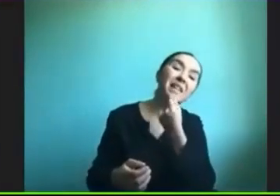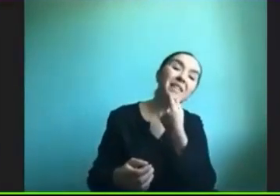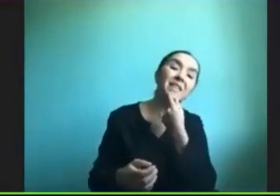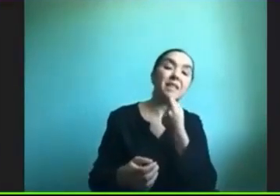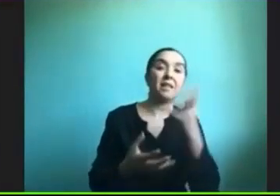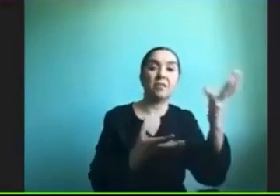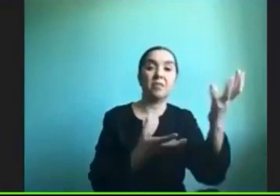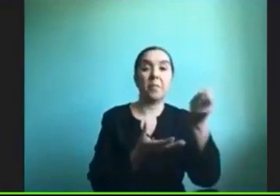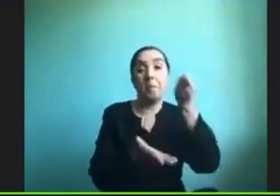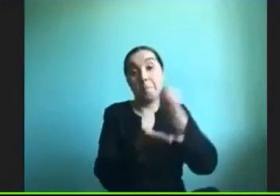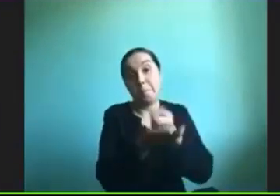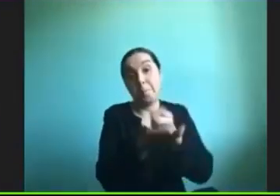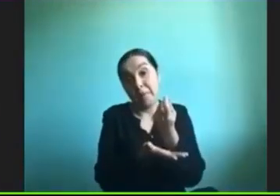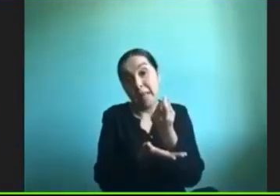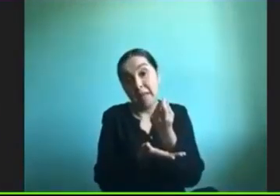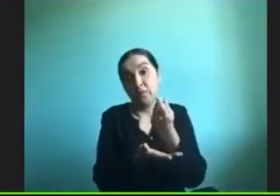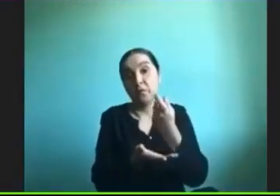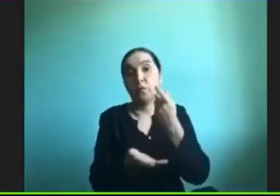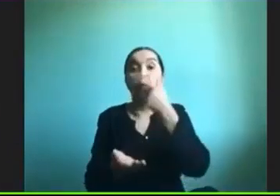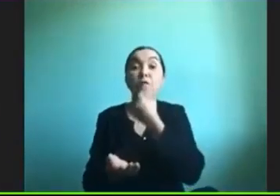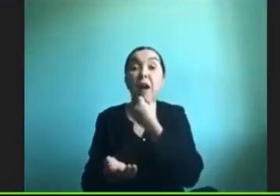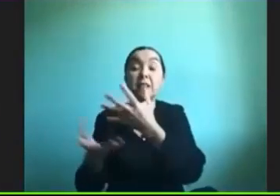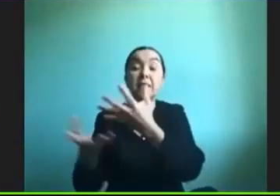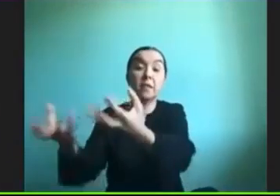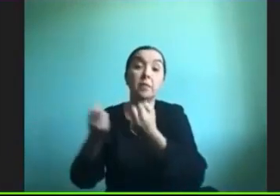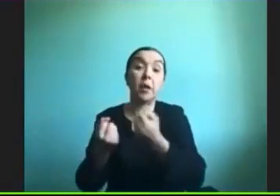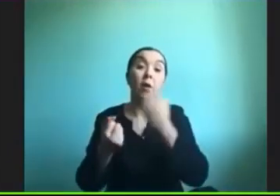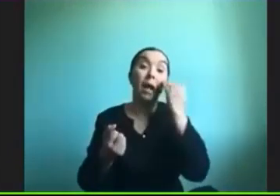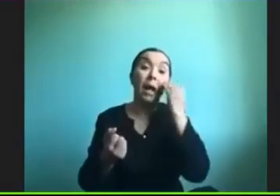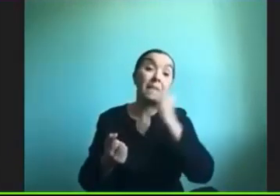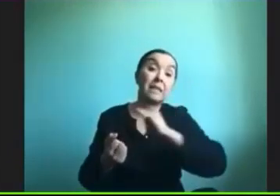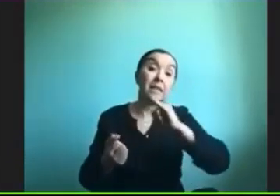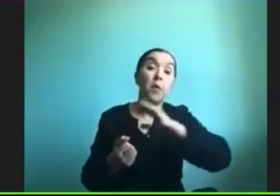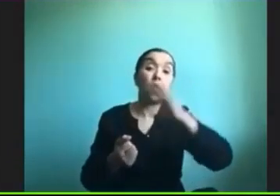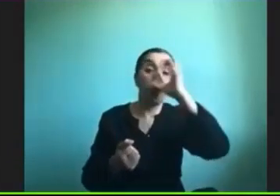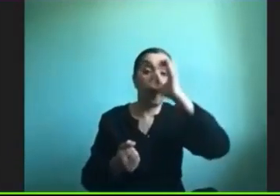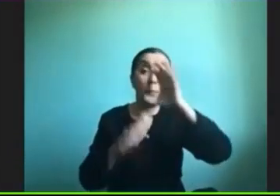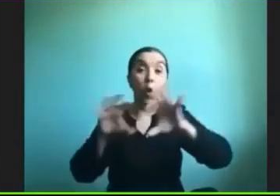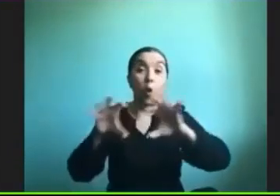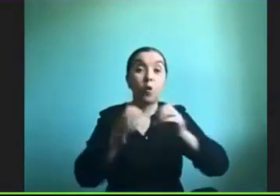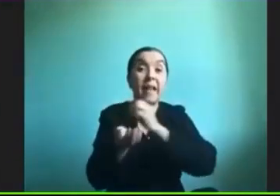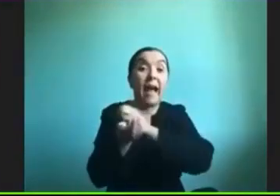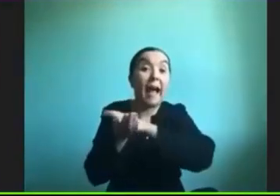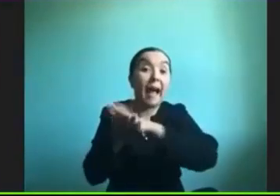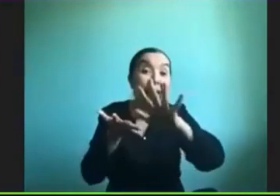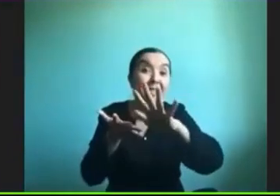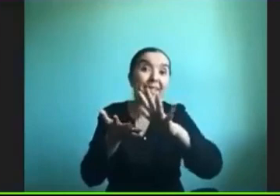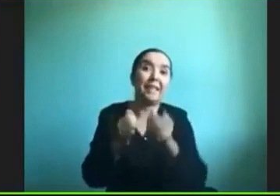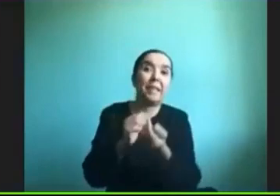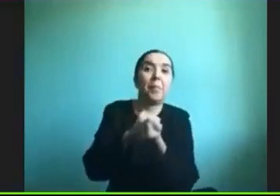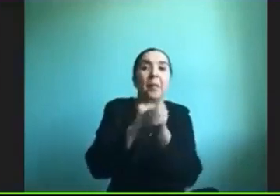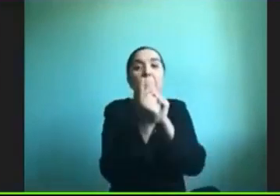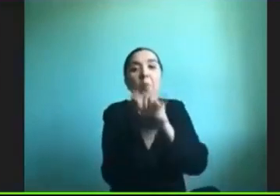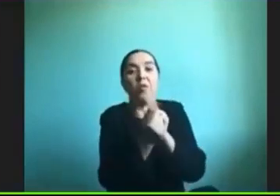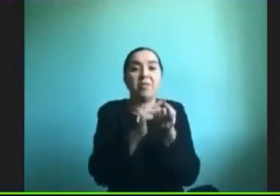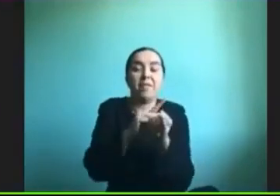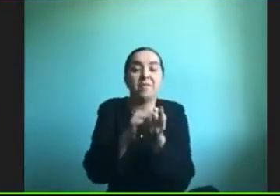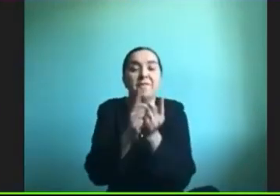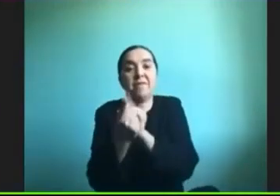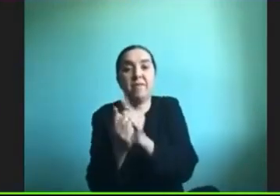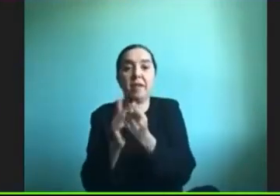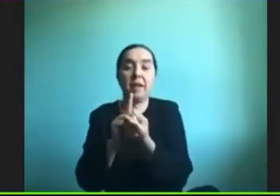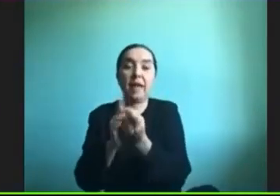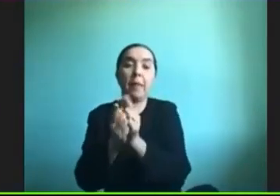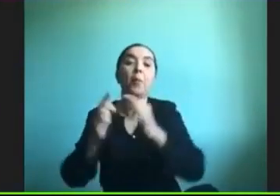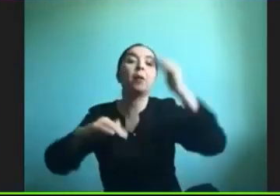siempre estamos buscando las cosas que sean gratuitas y que podamos modificarlas para poder ajustarnos nosotros a lo que requiera cada uno